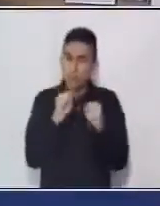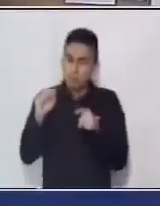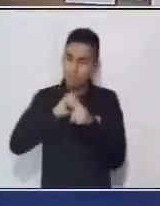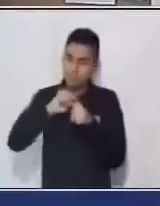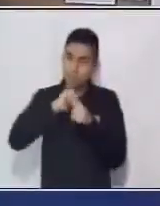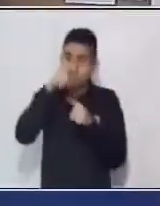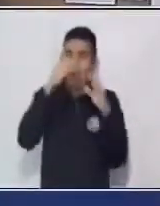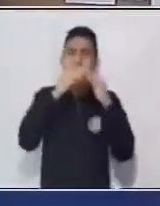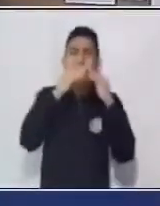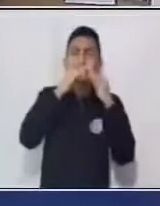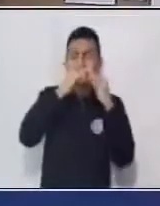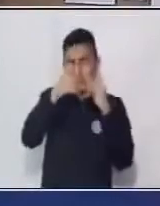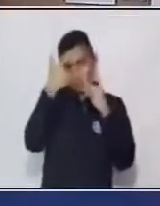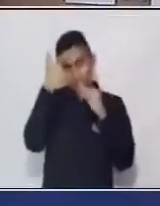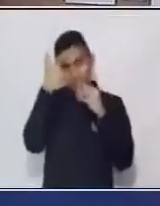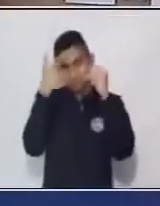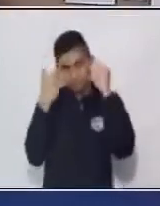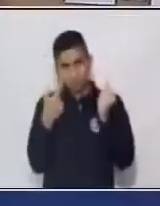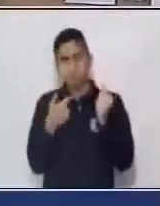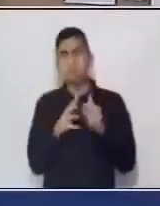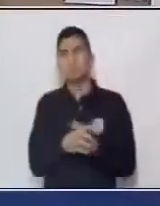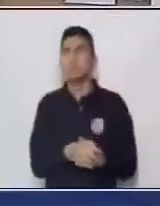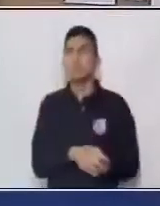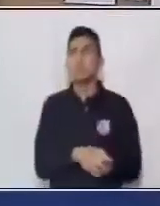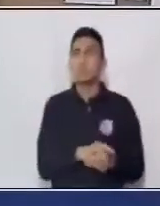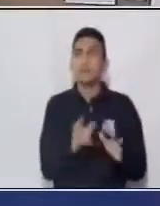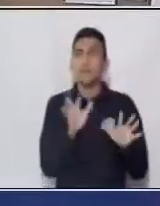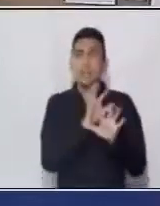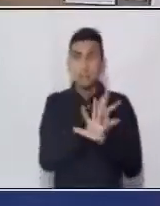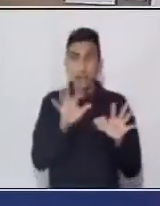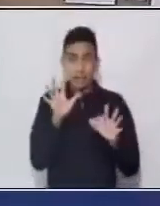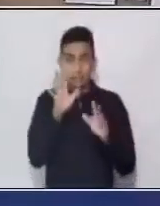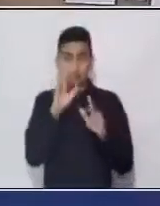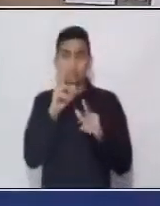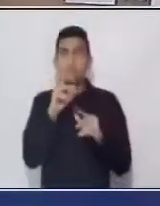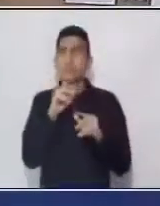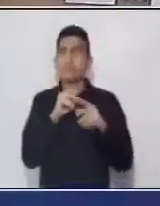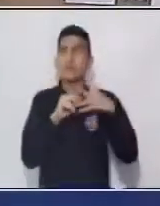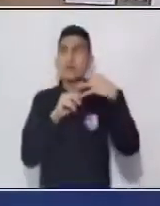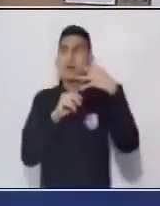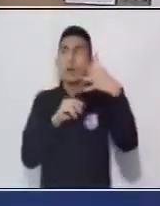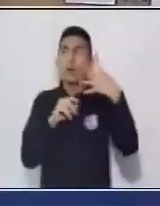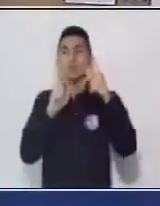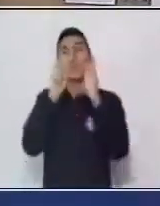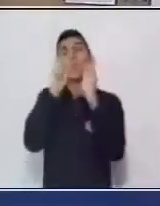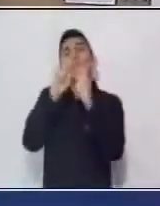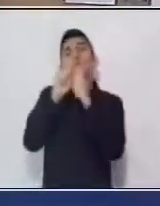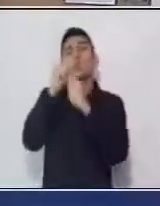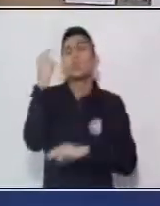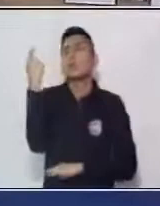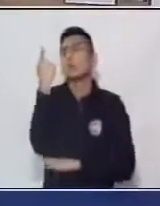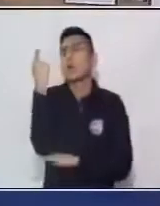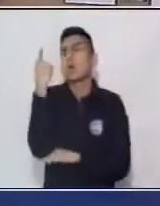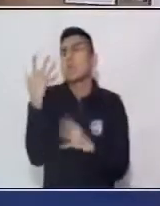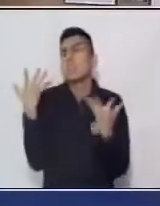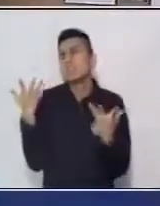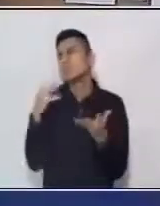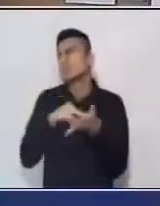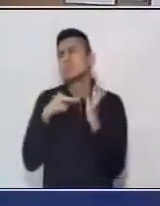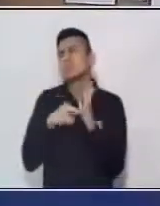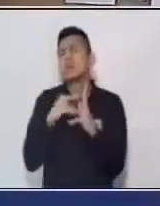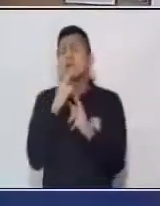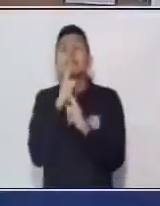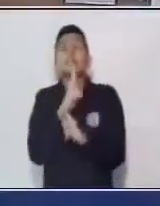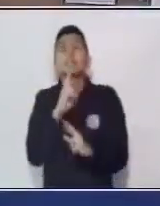casita. Ok. Vamos a pasar a nuestro cuarto punto importante, que es contestar la